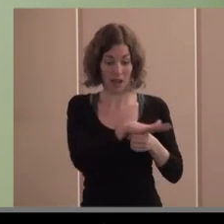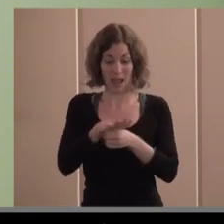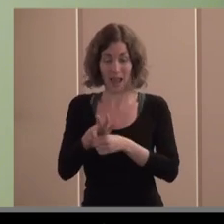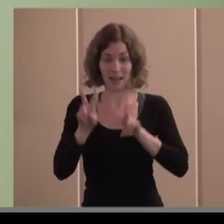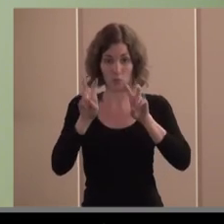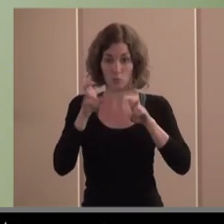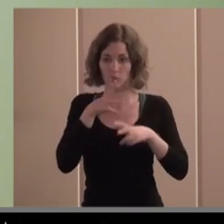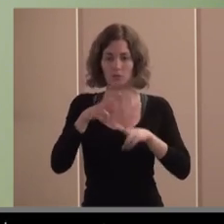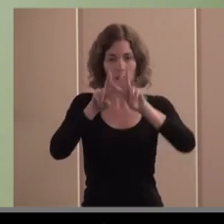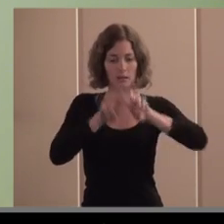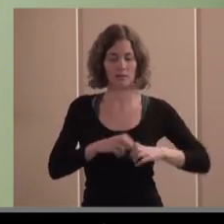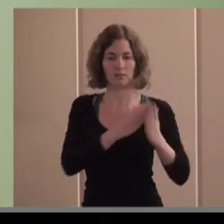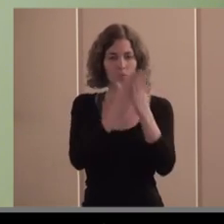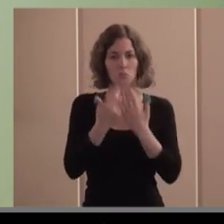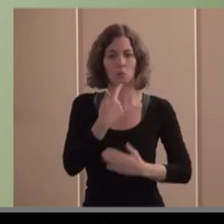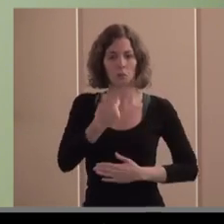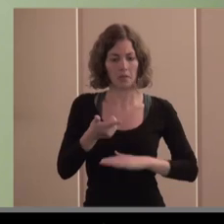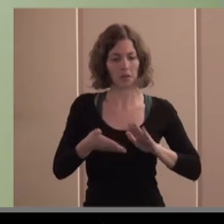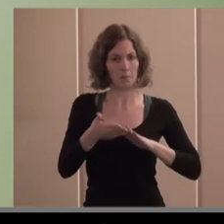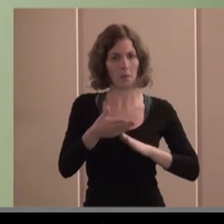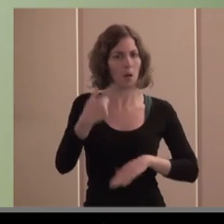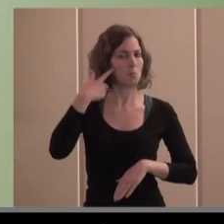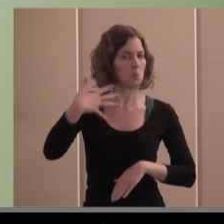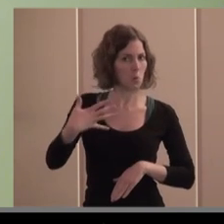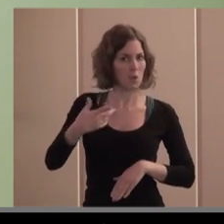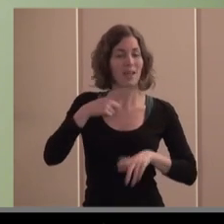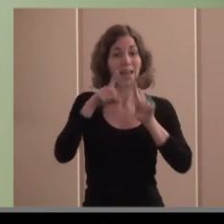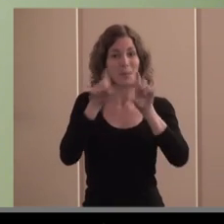análisis de estudio pues las empresas nuestras tienen que estar ahí